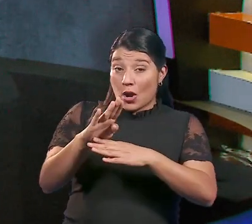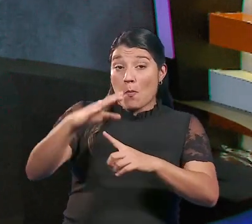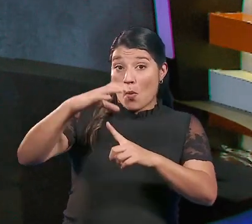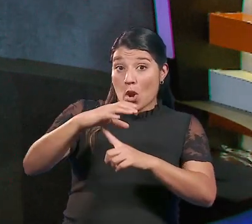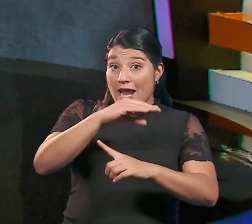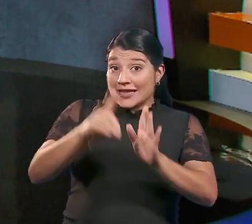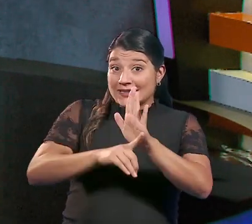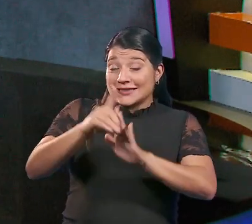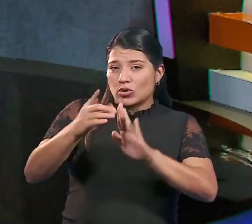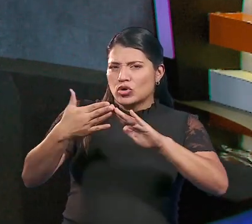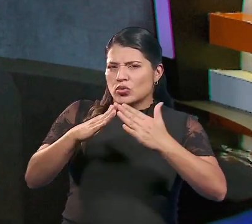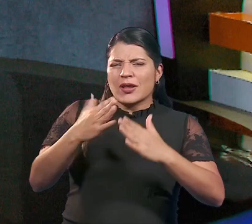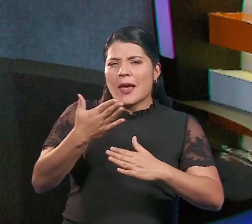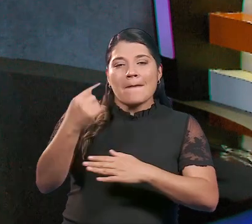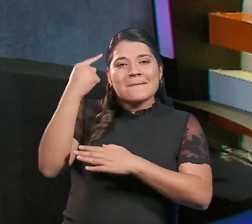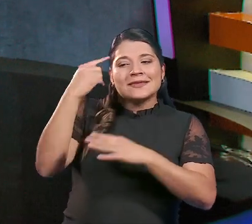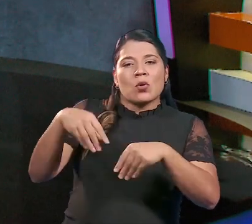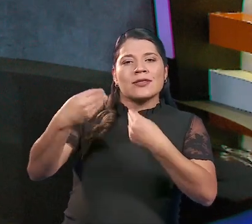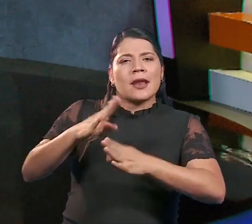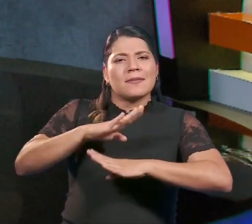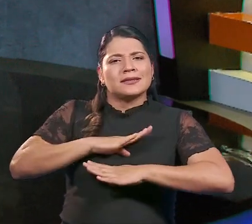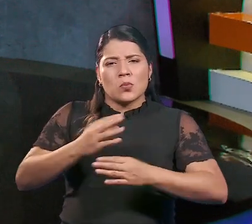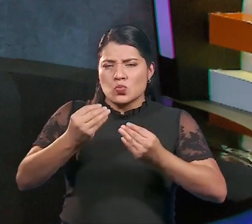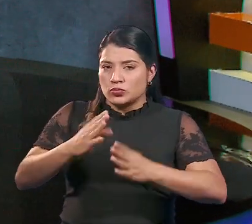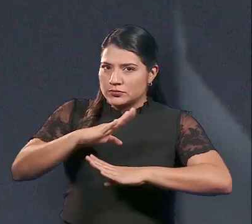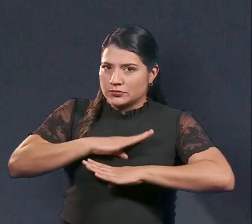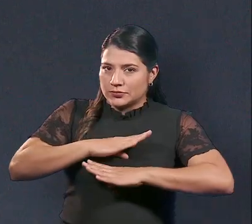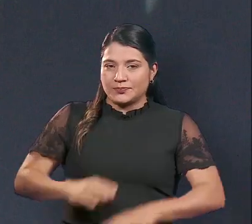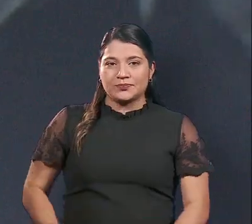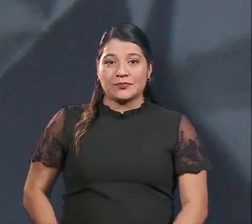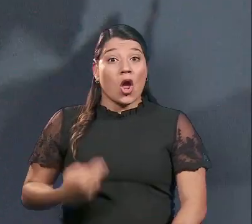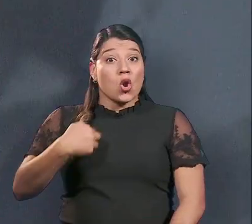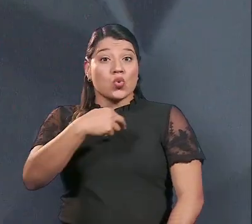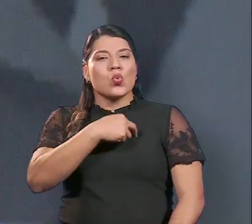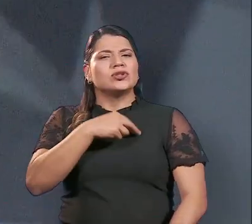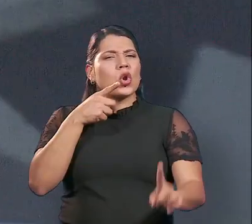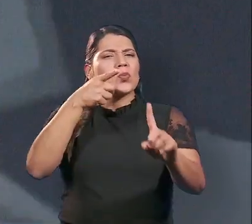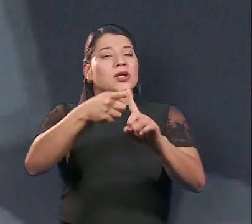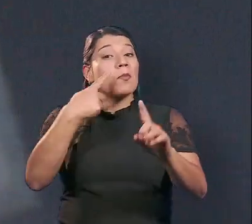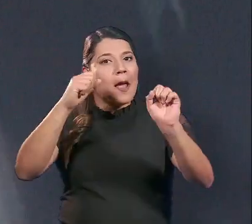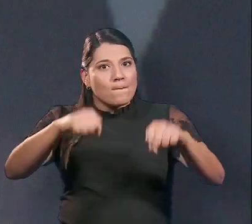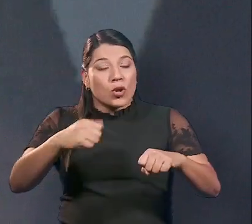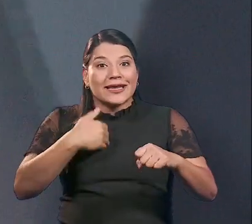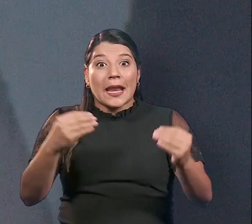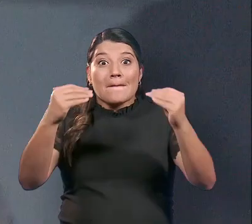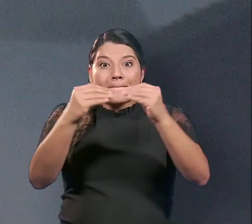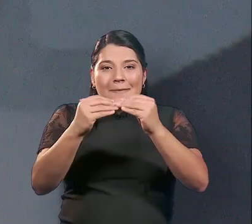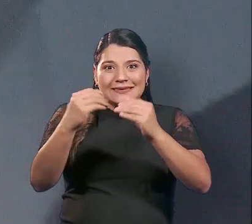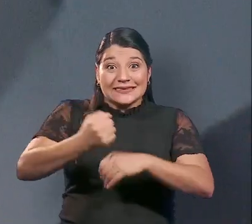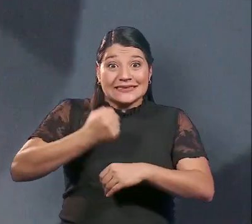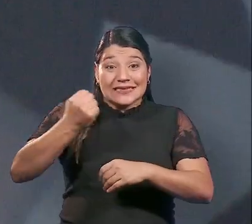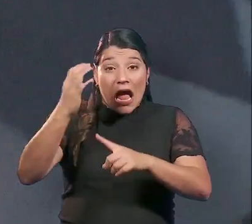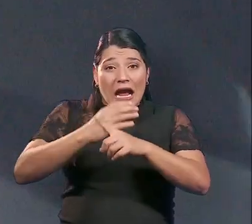Popular y de Desarrollo Comunal, pensamos en bienestar, mucho bienestar. Nuestra razón para alcanzar mayores utilidades cada año